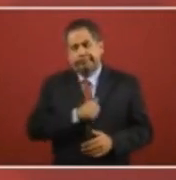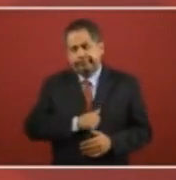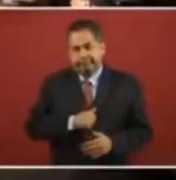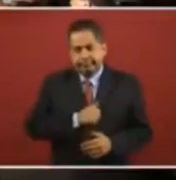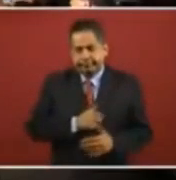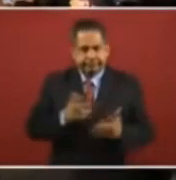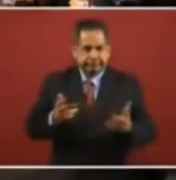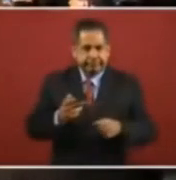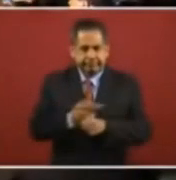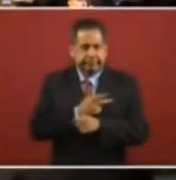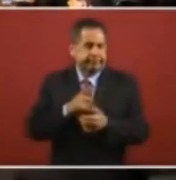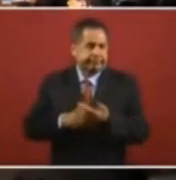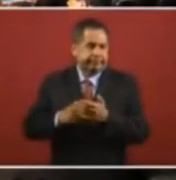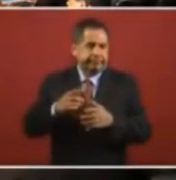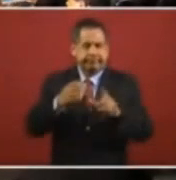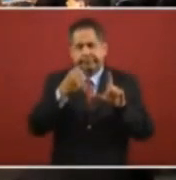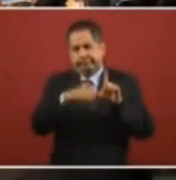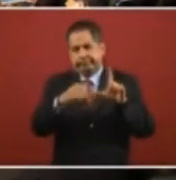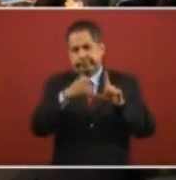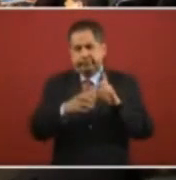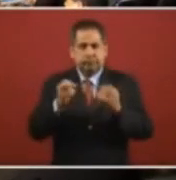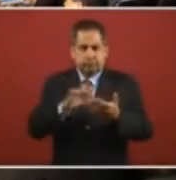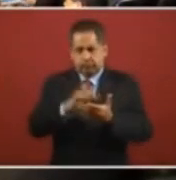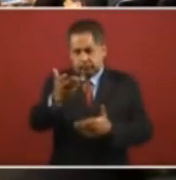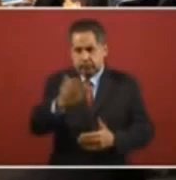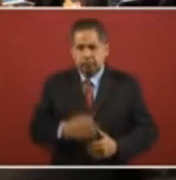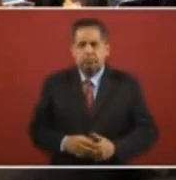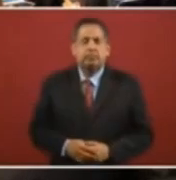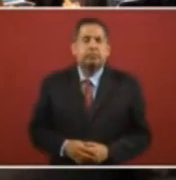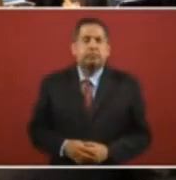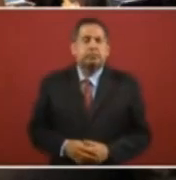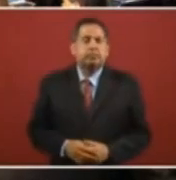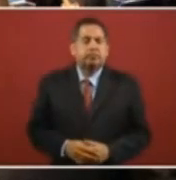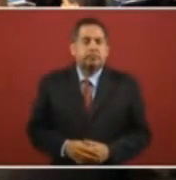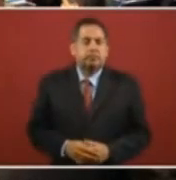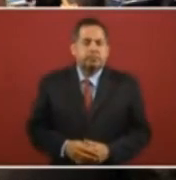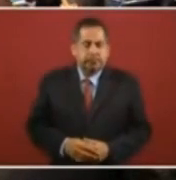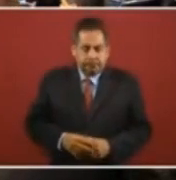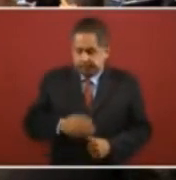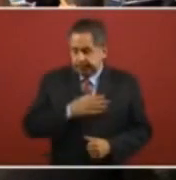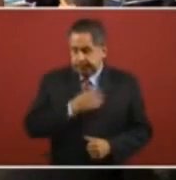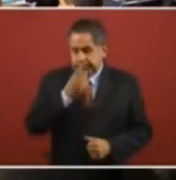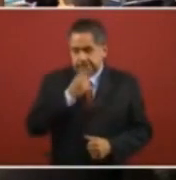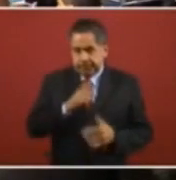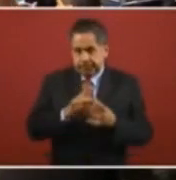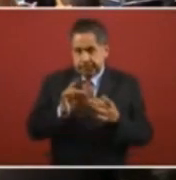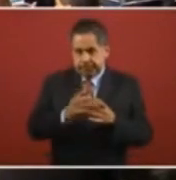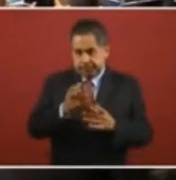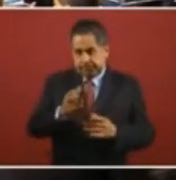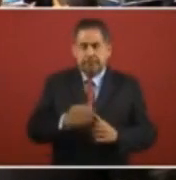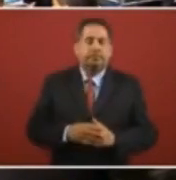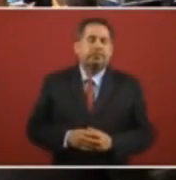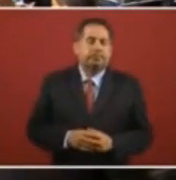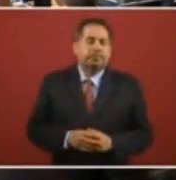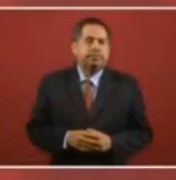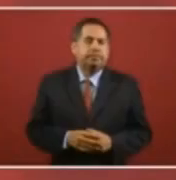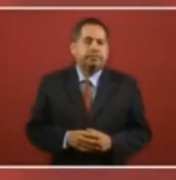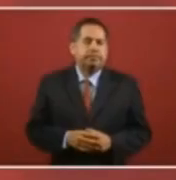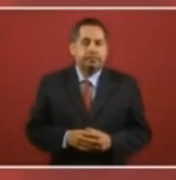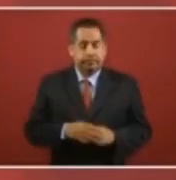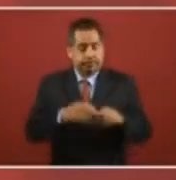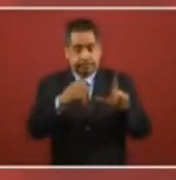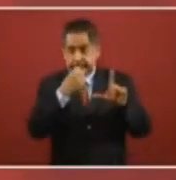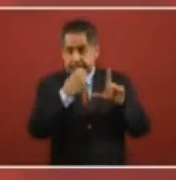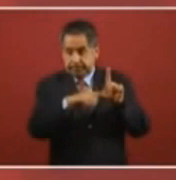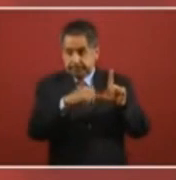hechos como lo que pasó en El Paso, Texas. Muchas gracias, canciller. Sí, qué bueno que lo mencionas. Bueno, a raíz de la tragedia